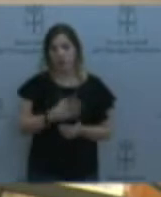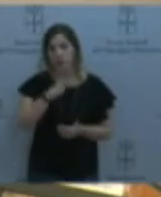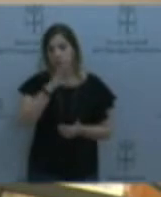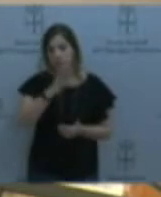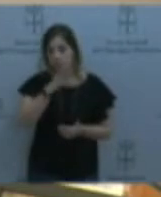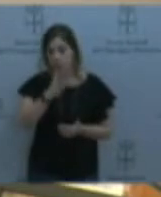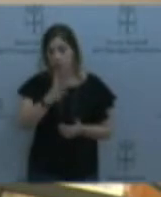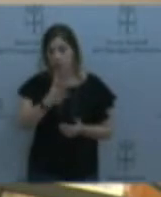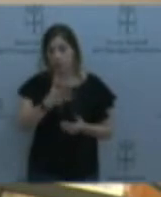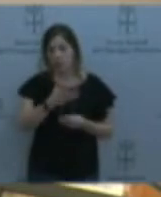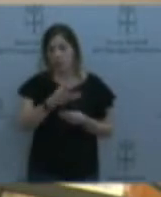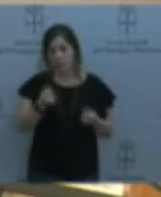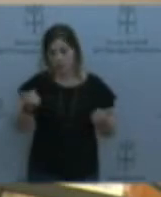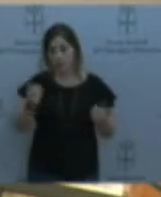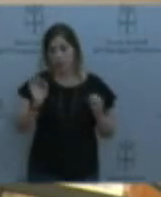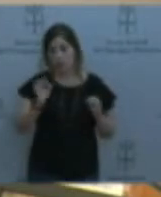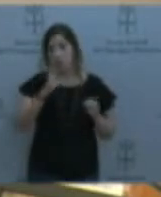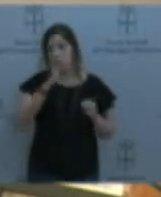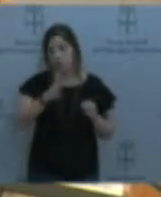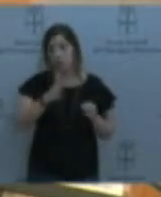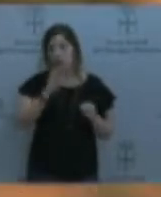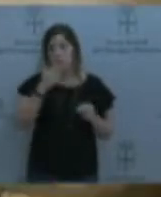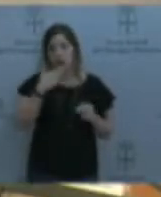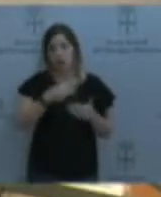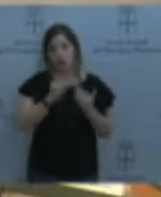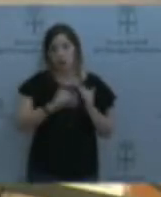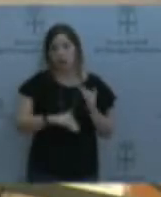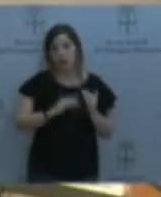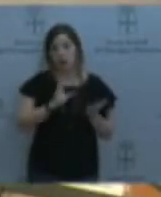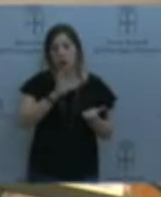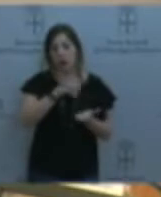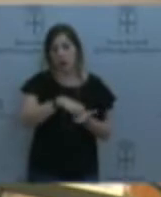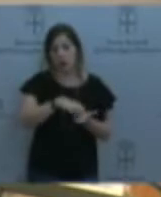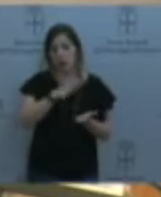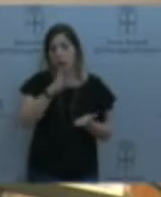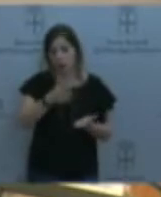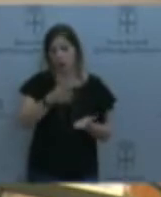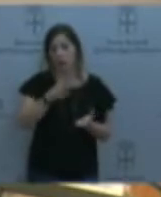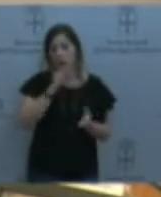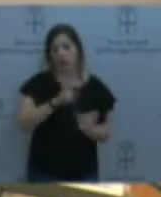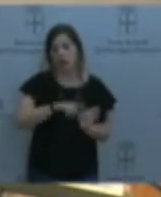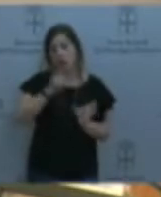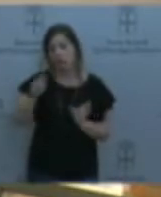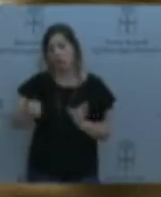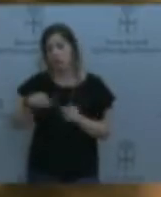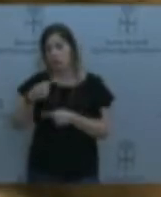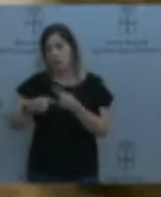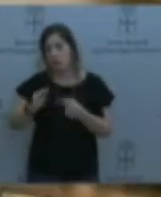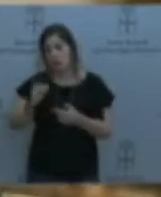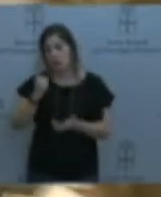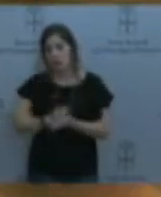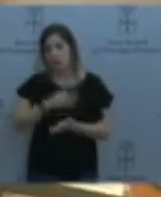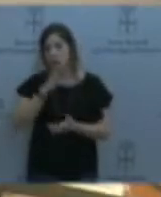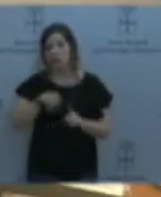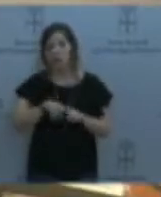trabajamos en coordinación con los equipos técnicos de infancia y con todo el conjunto de instrumentos que tenemos, con los centros